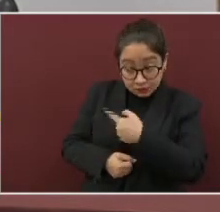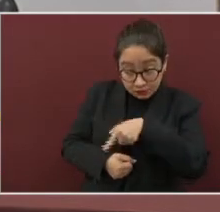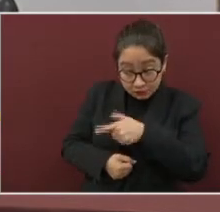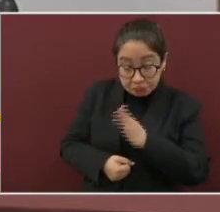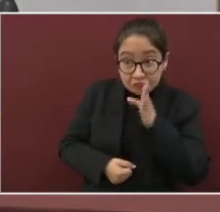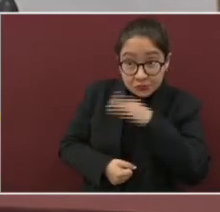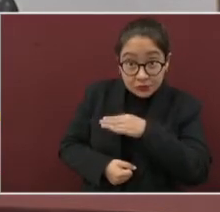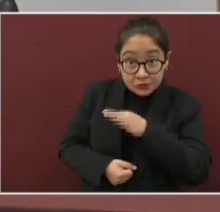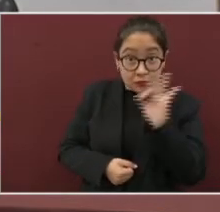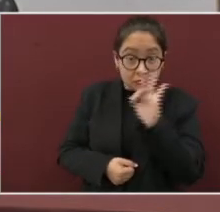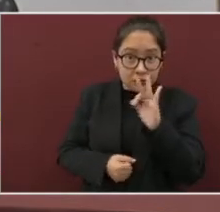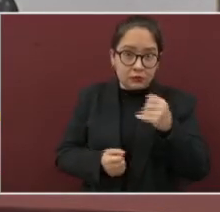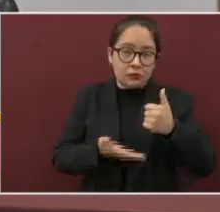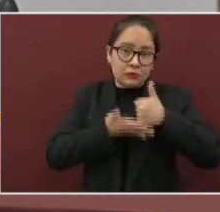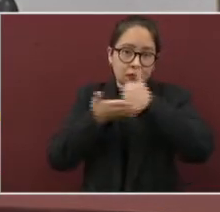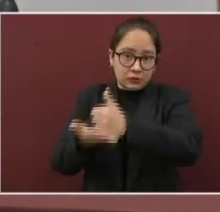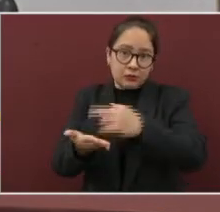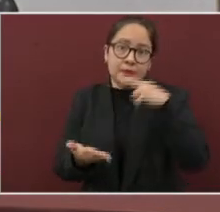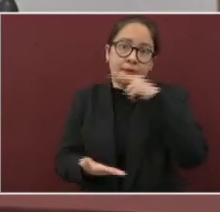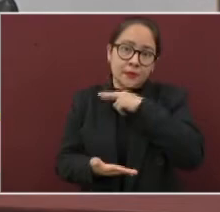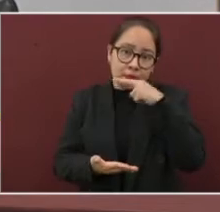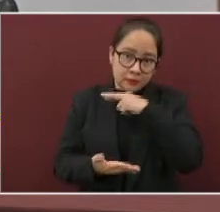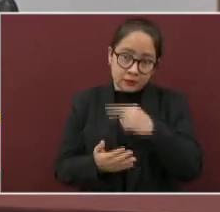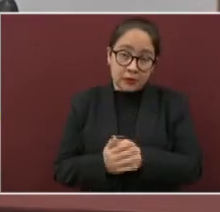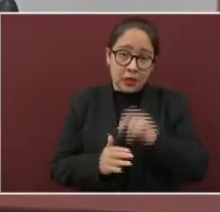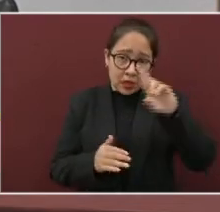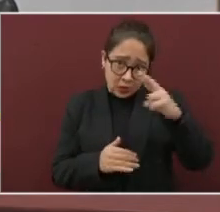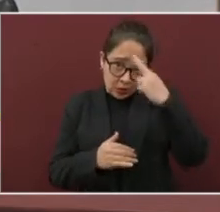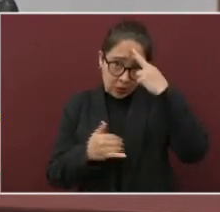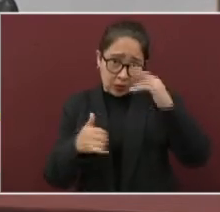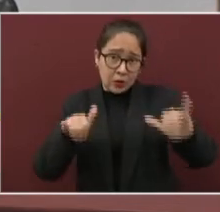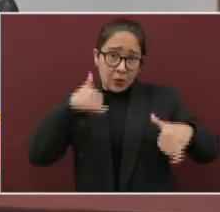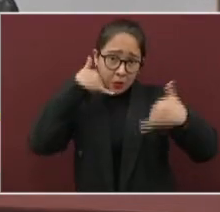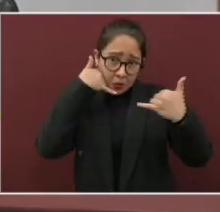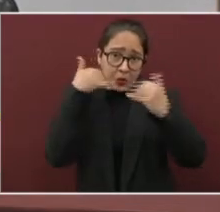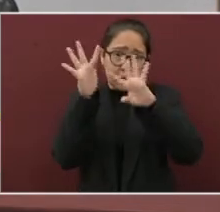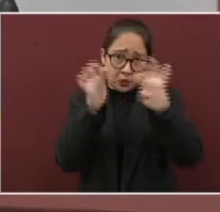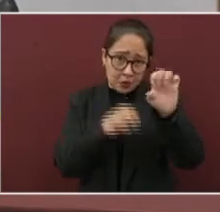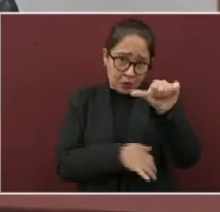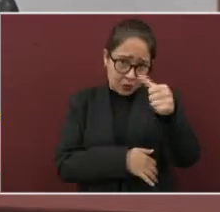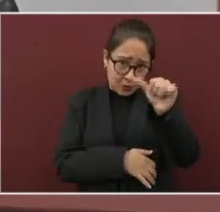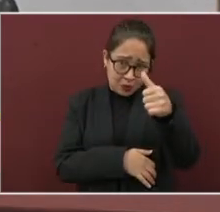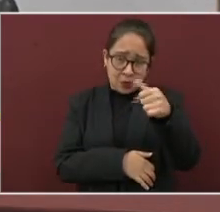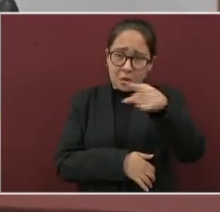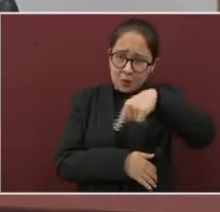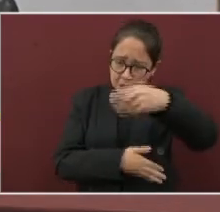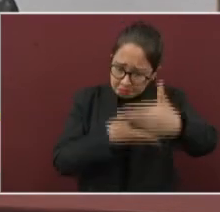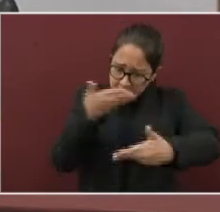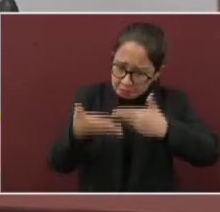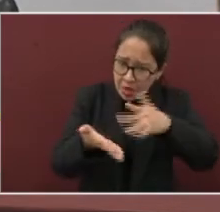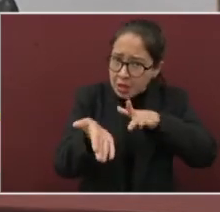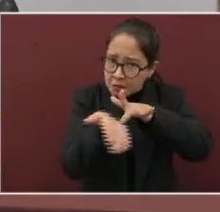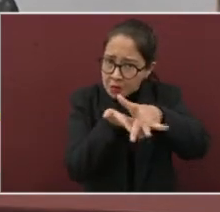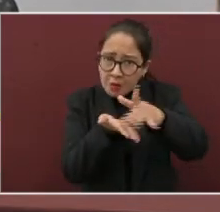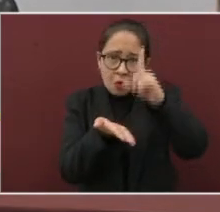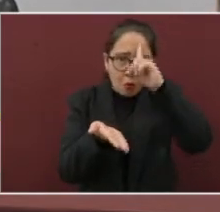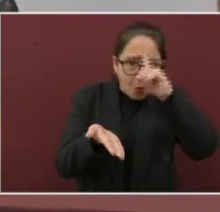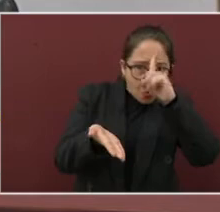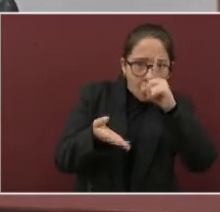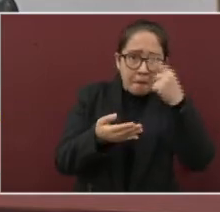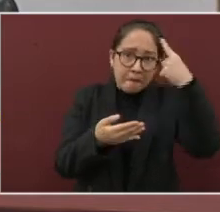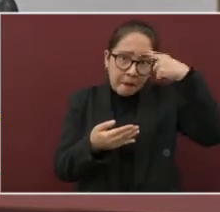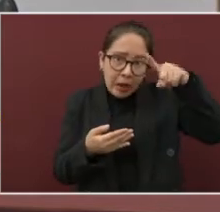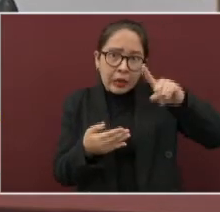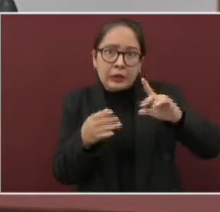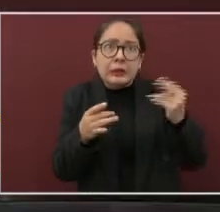puede brindar auxilio en tiempo y forma. Recuerden que la línea de emergencias 911 van a tener el apoyo y orientación en